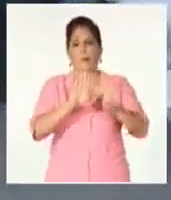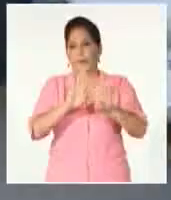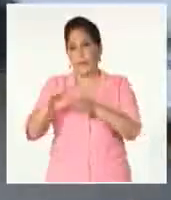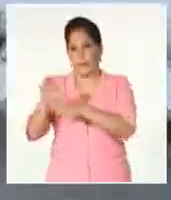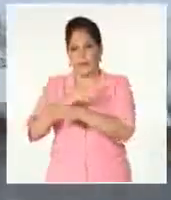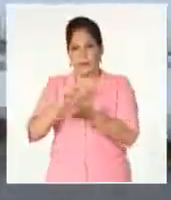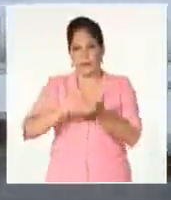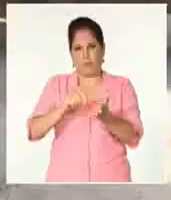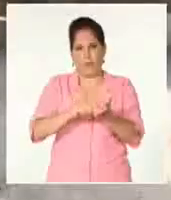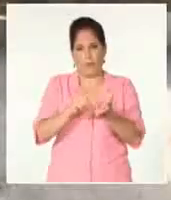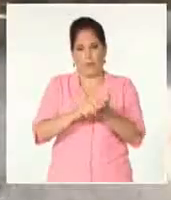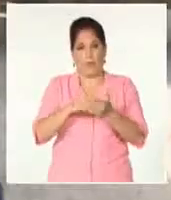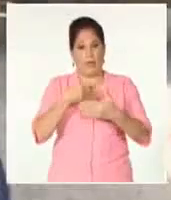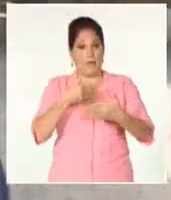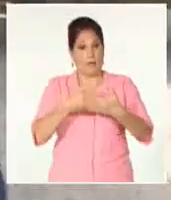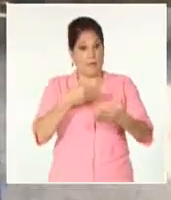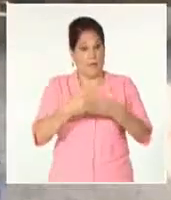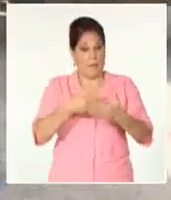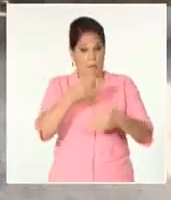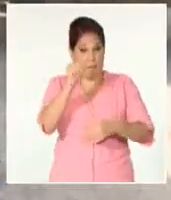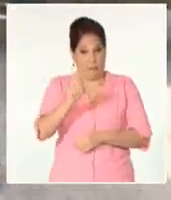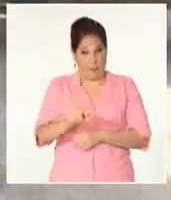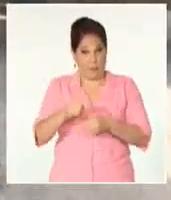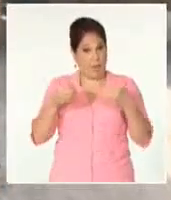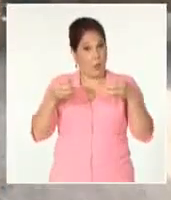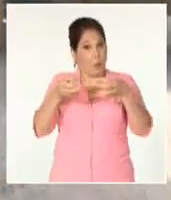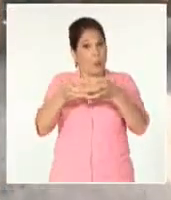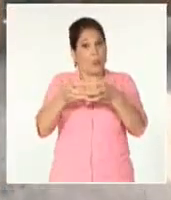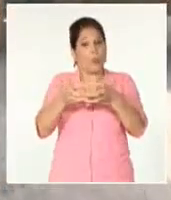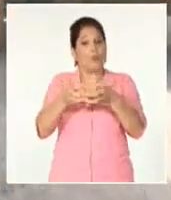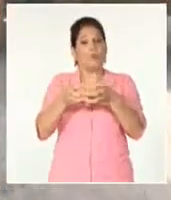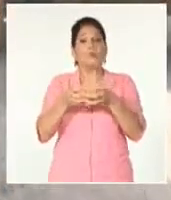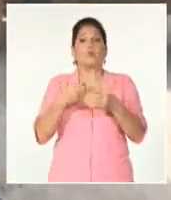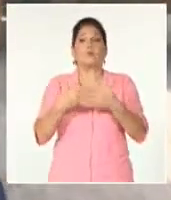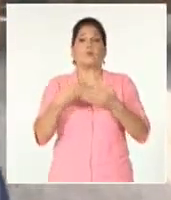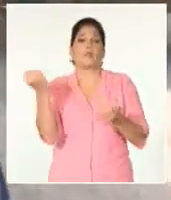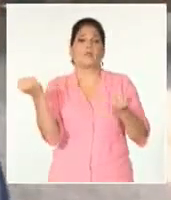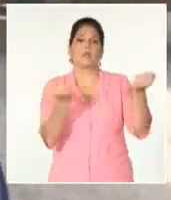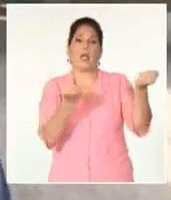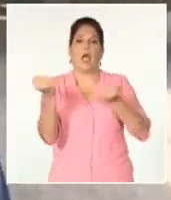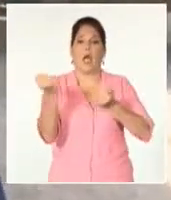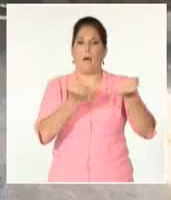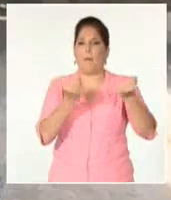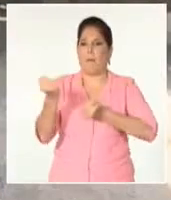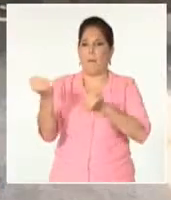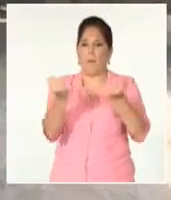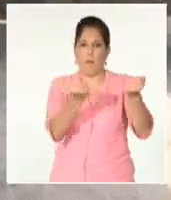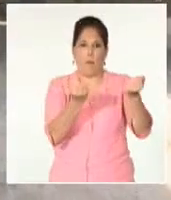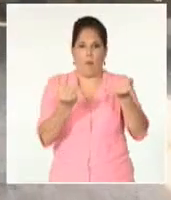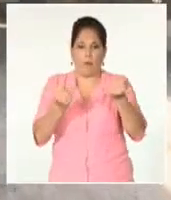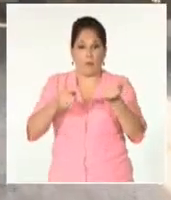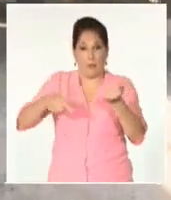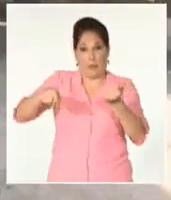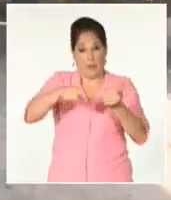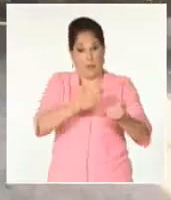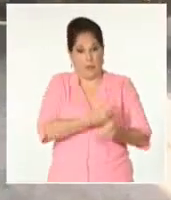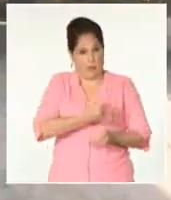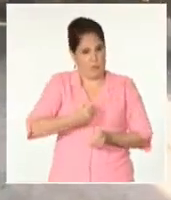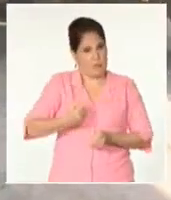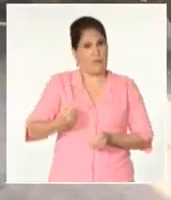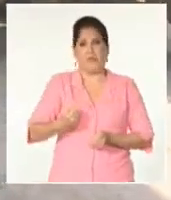trabajadores de la empresa mayorista, de conjunto con la empresa de transporte, la OVE, que todo el mundo se ha hecho un esfuerzo,